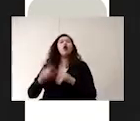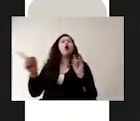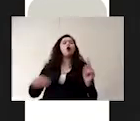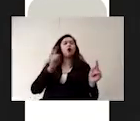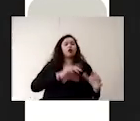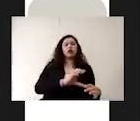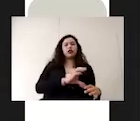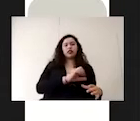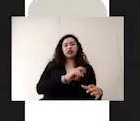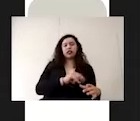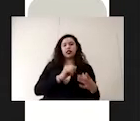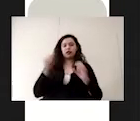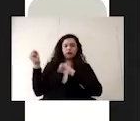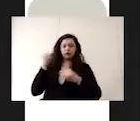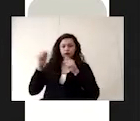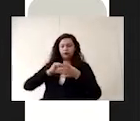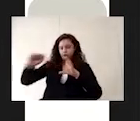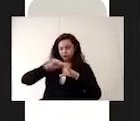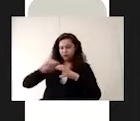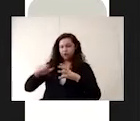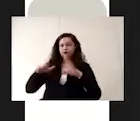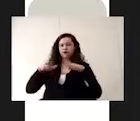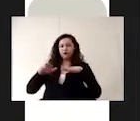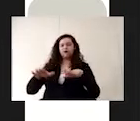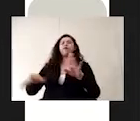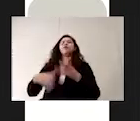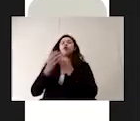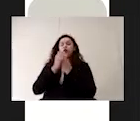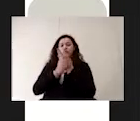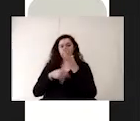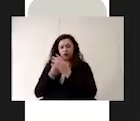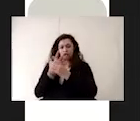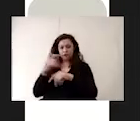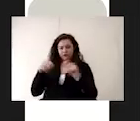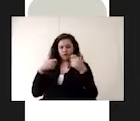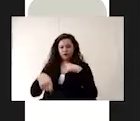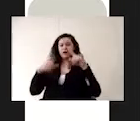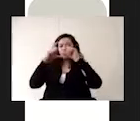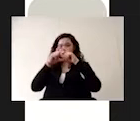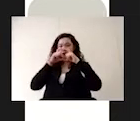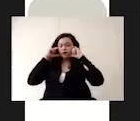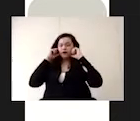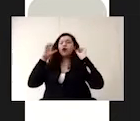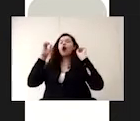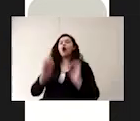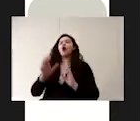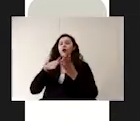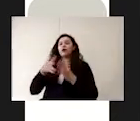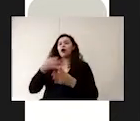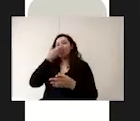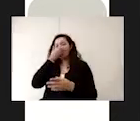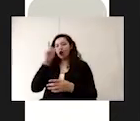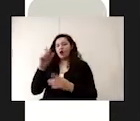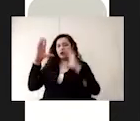escoba, cepillo de mano, jerga, guantes de hule, cubrebocas o pañuelo húmedo, un banco de base